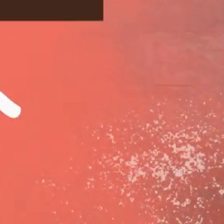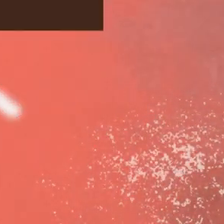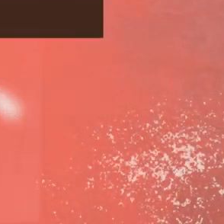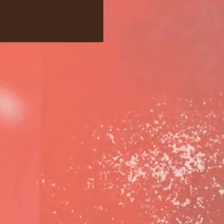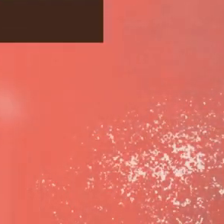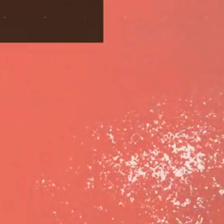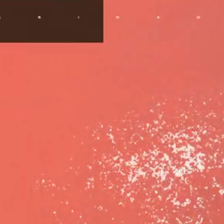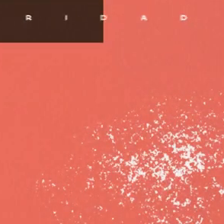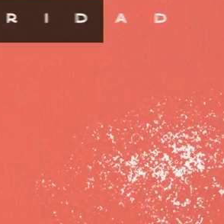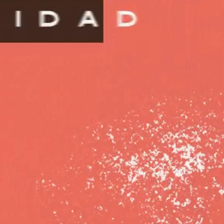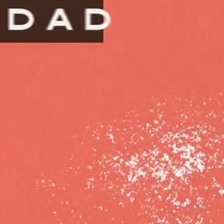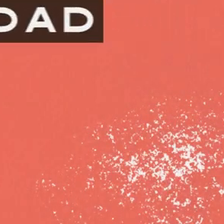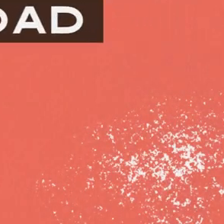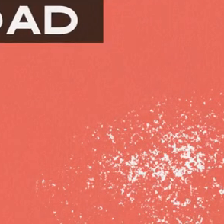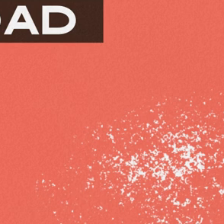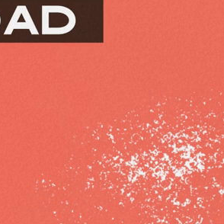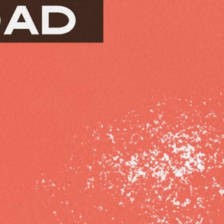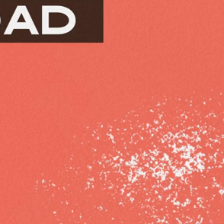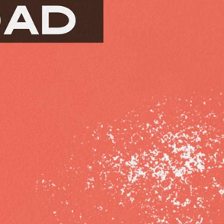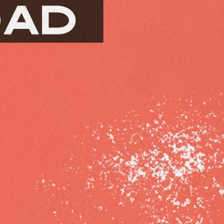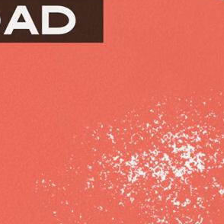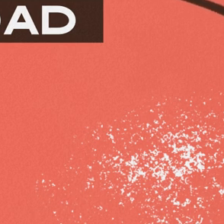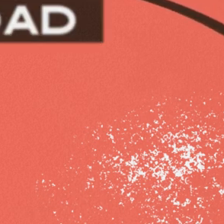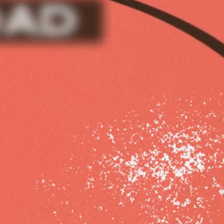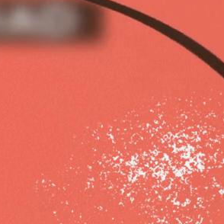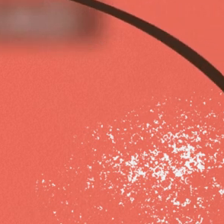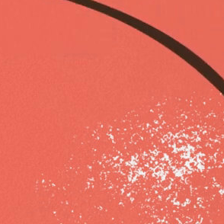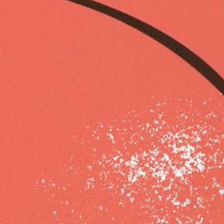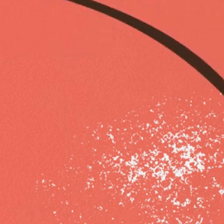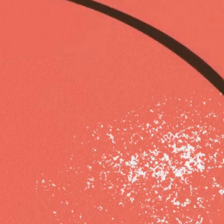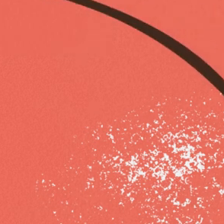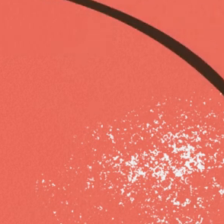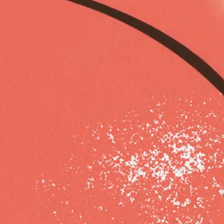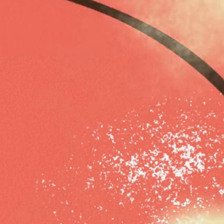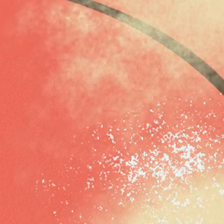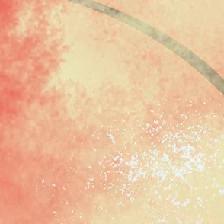momento de tomarnos las manos y fortalecernos por medio de la empatía y la solidaridad.